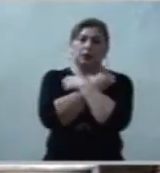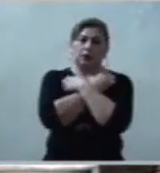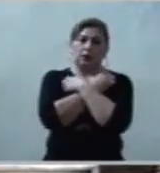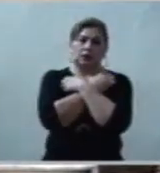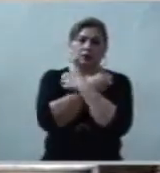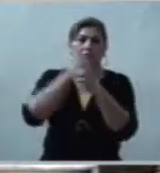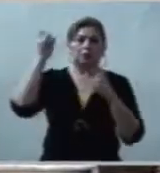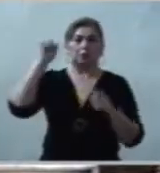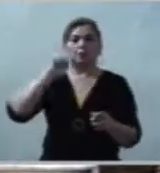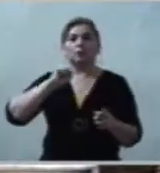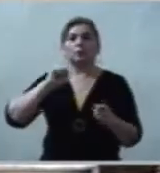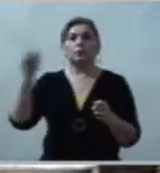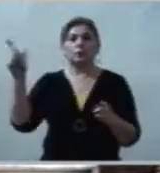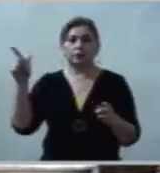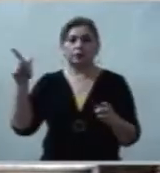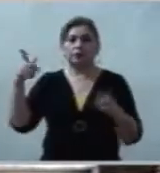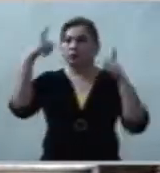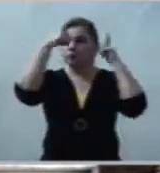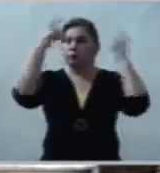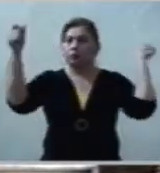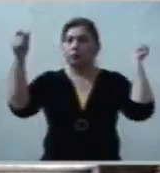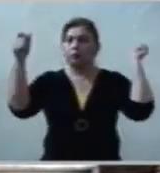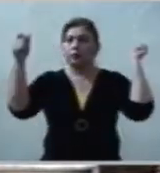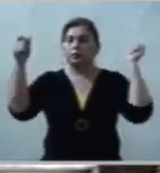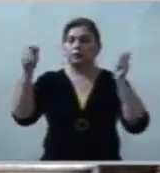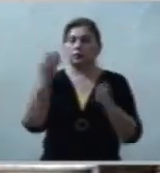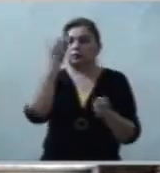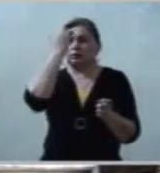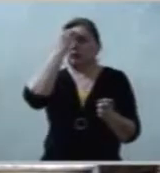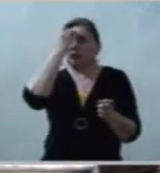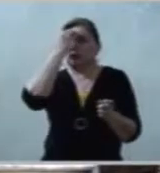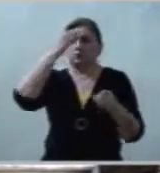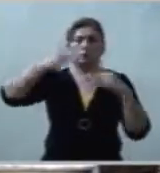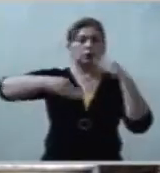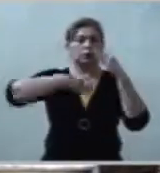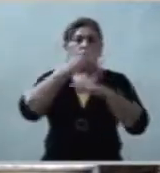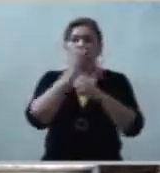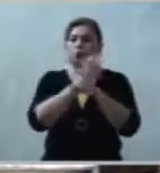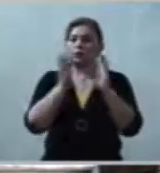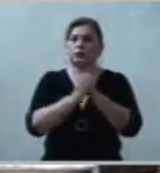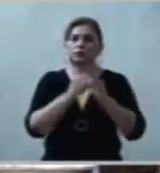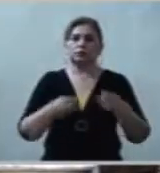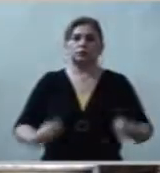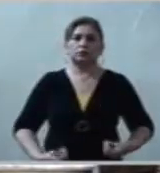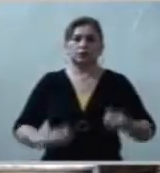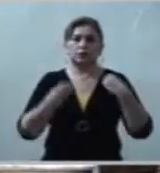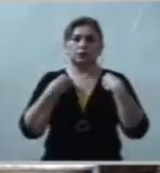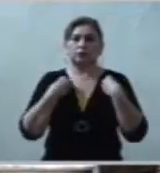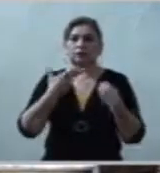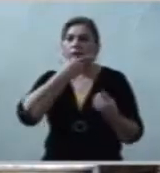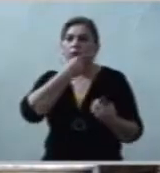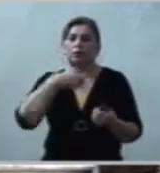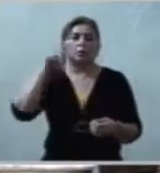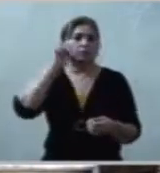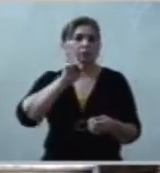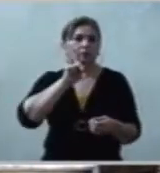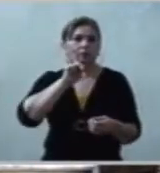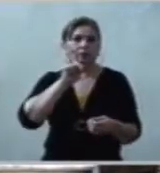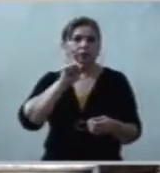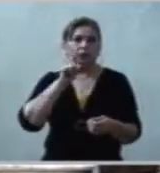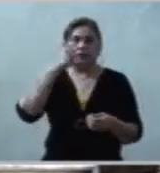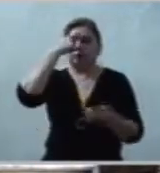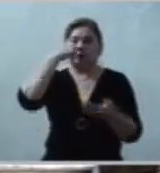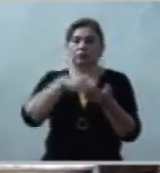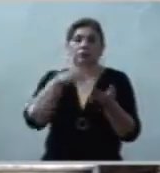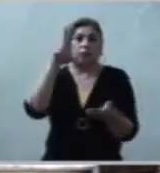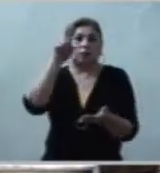expertos en los conocimientos humanos, no llegan a creer